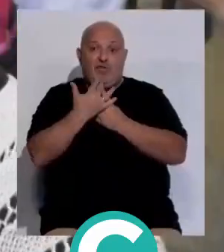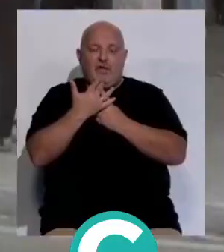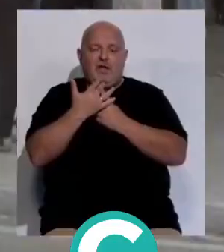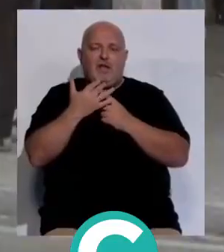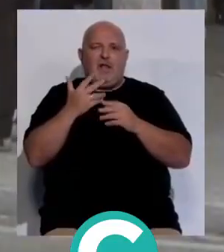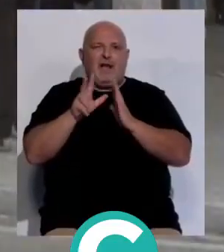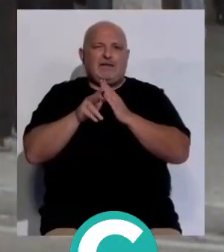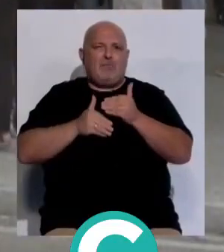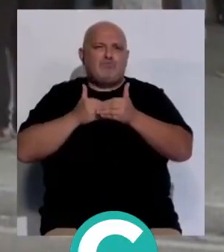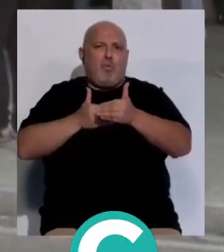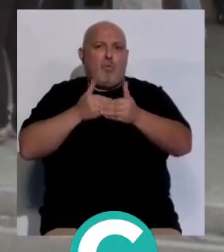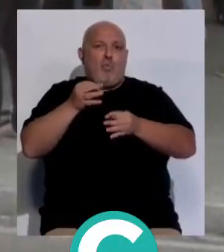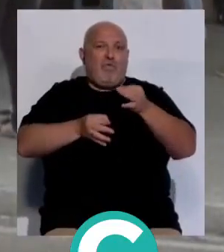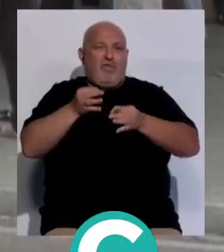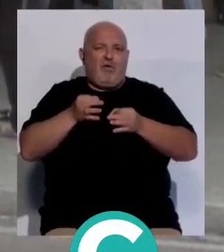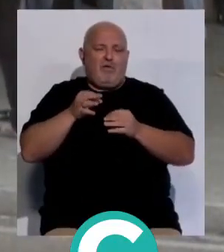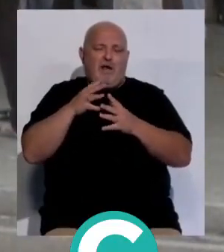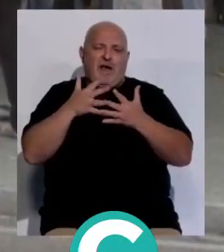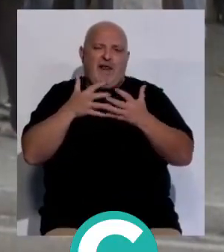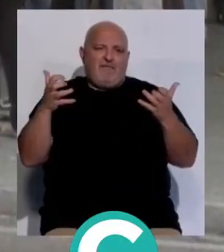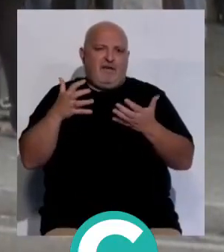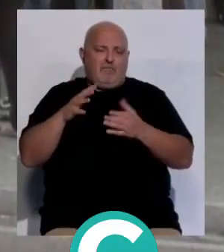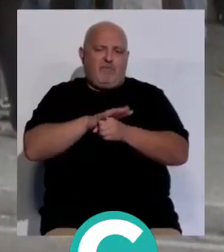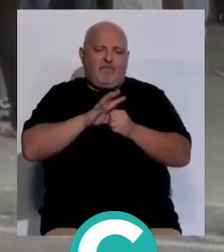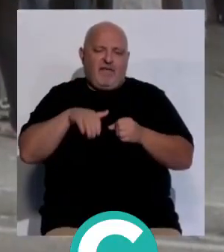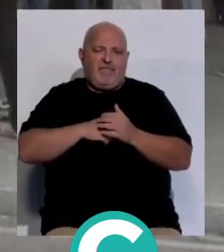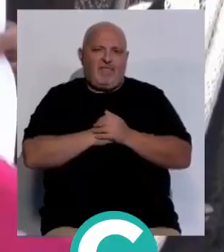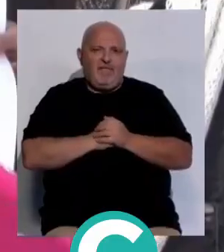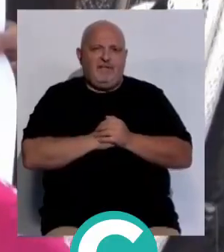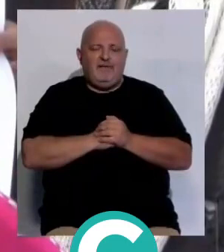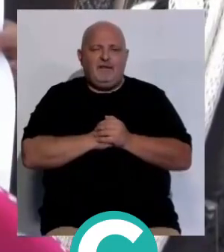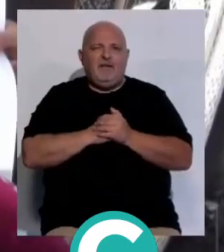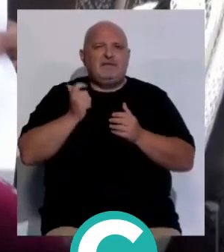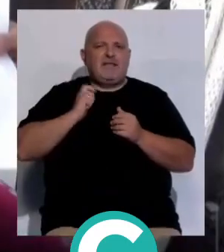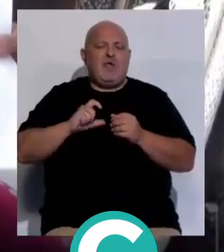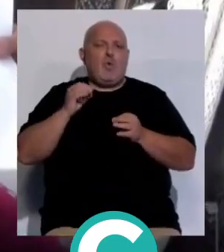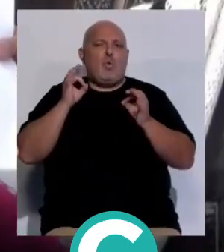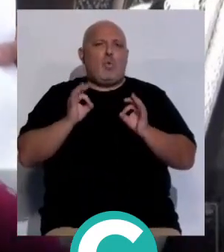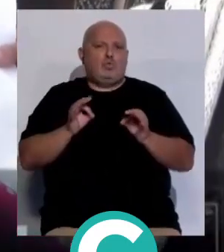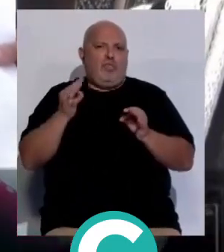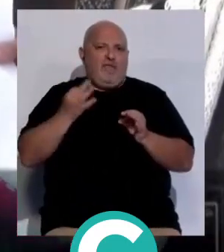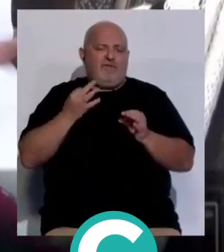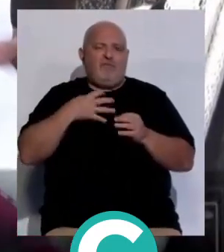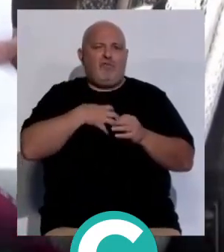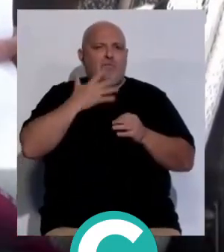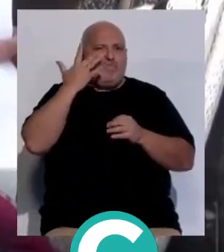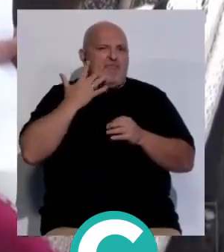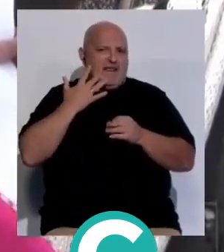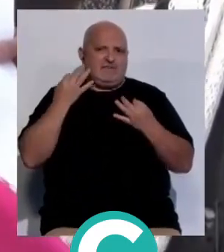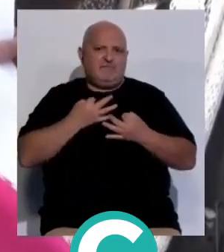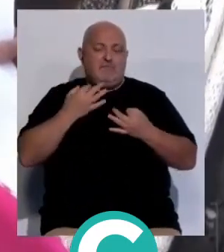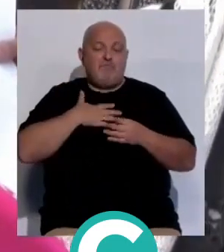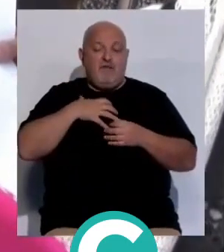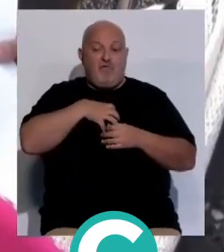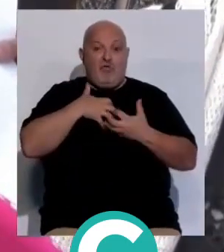de retraso de los juicios es grave en la provincia de Cádiz. El salario justo y sobre todo las funciones dignas. Queremos que